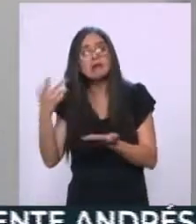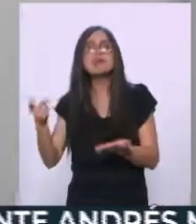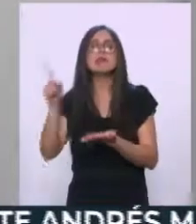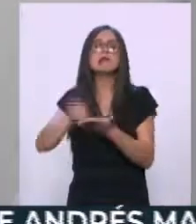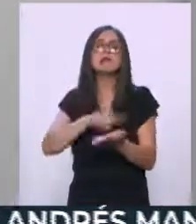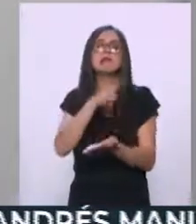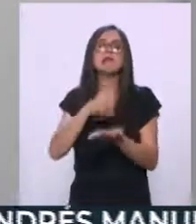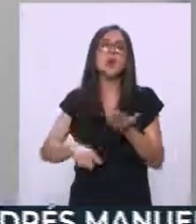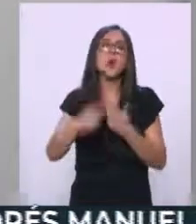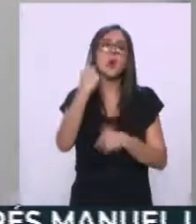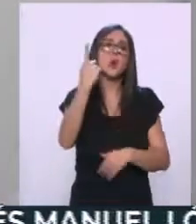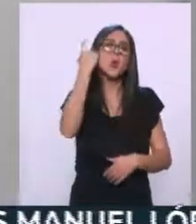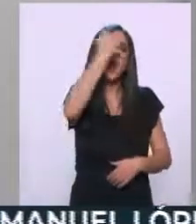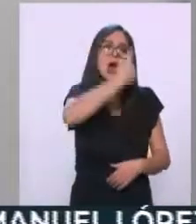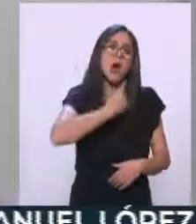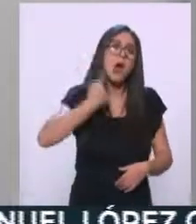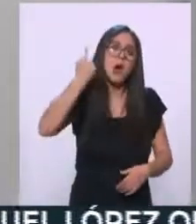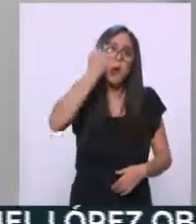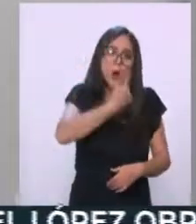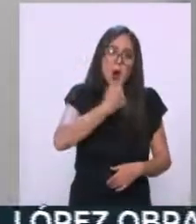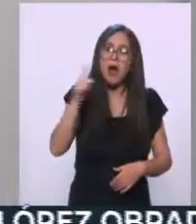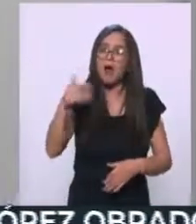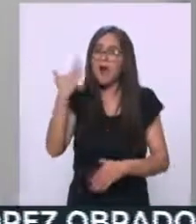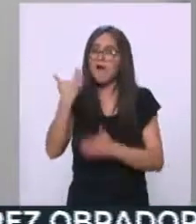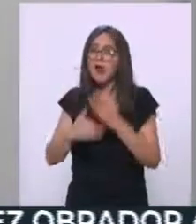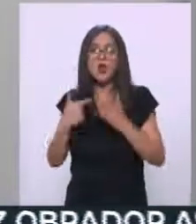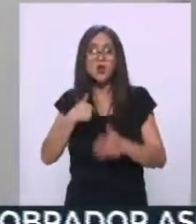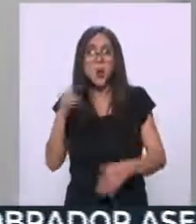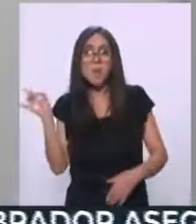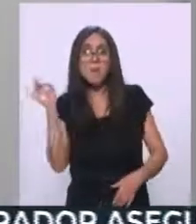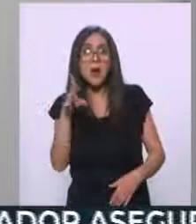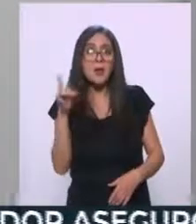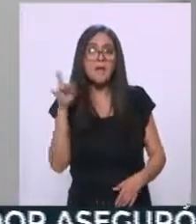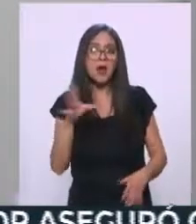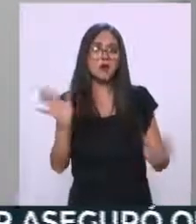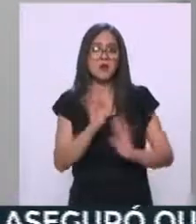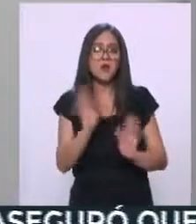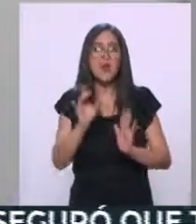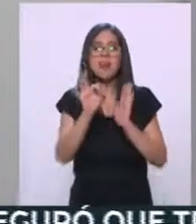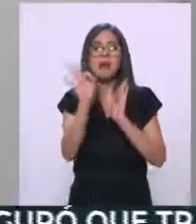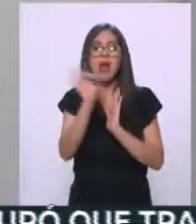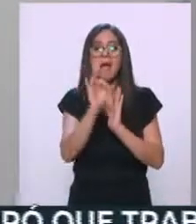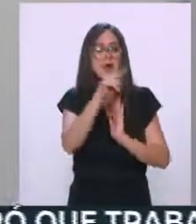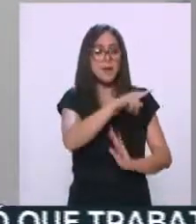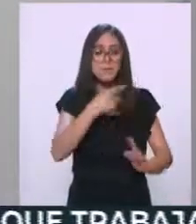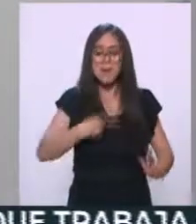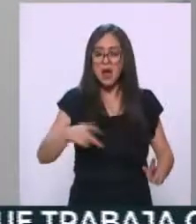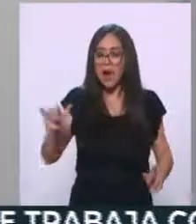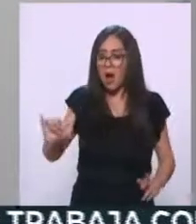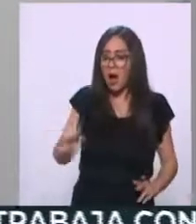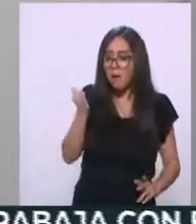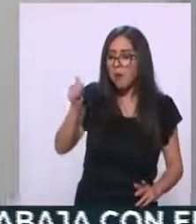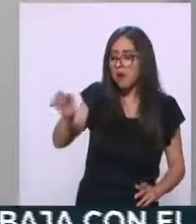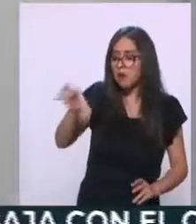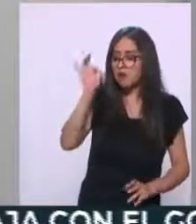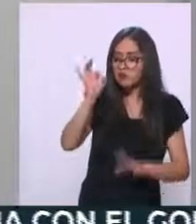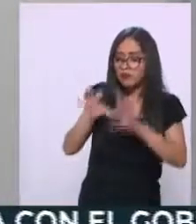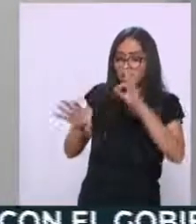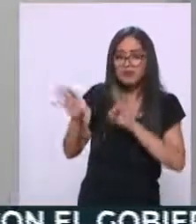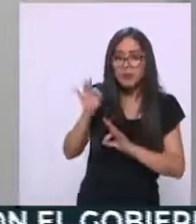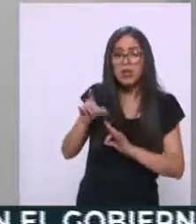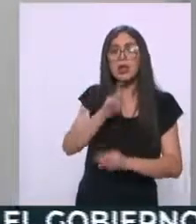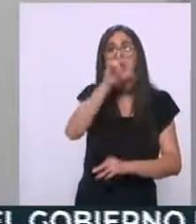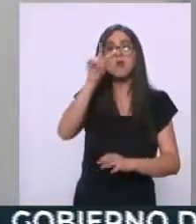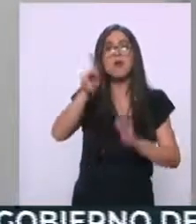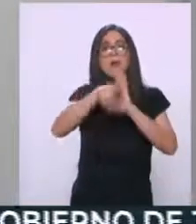La gente no podía publicar si tenía una cuenta verificada porque corría el riesgo de que usaran su cuenta para pedir bitcoins. Y lamentablemente el New